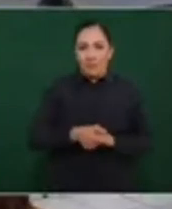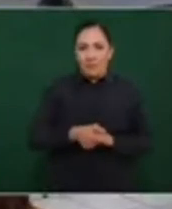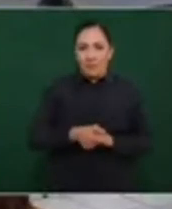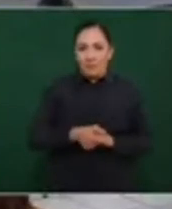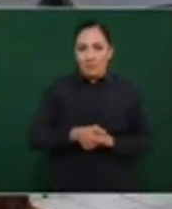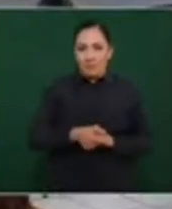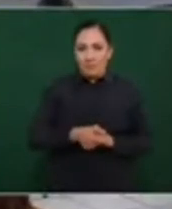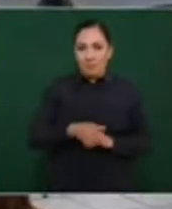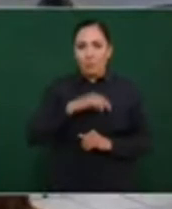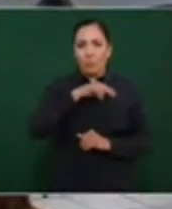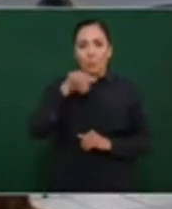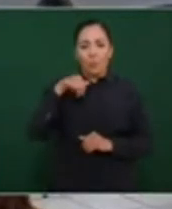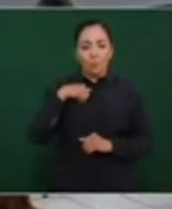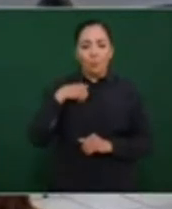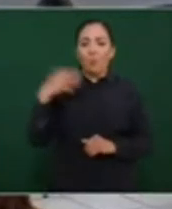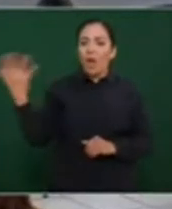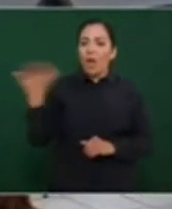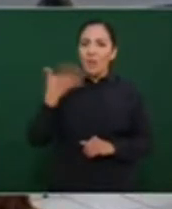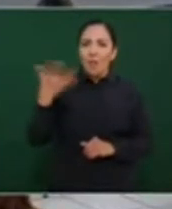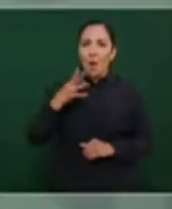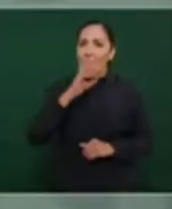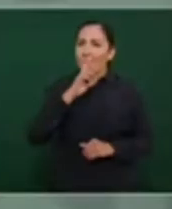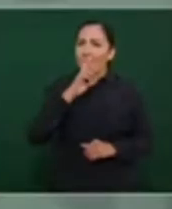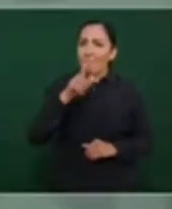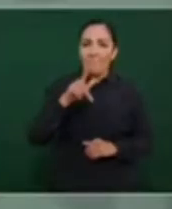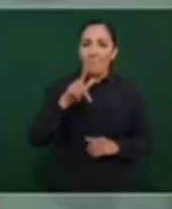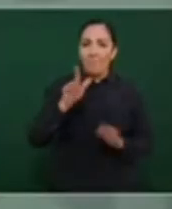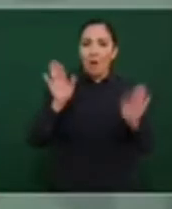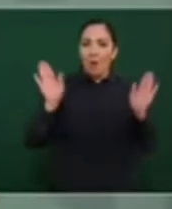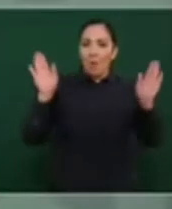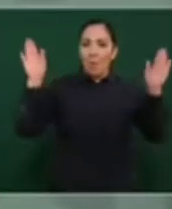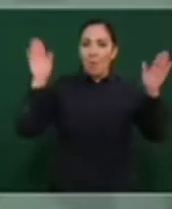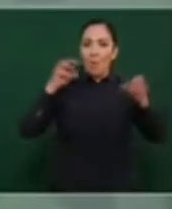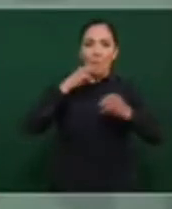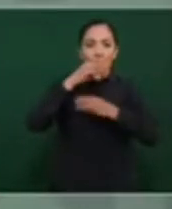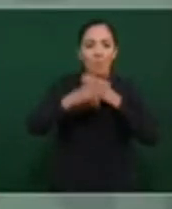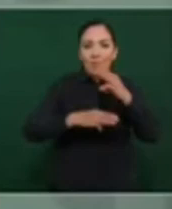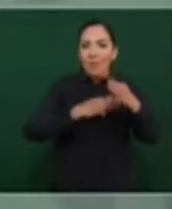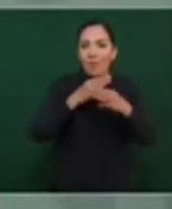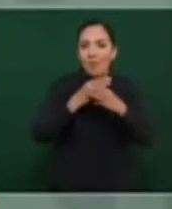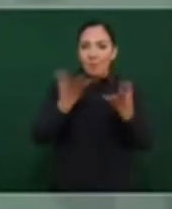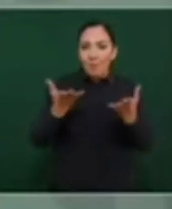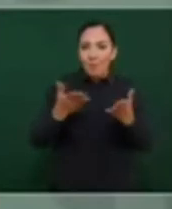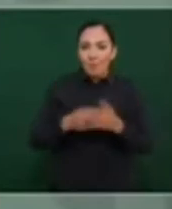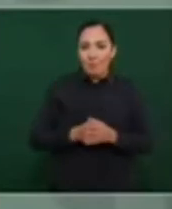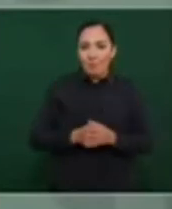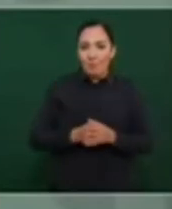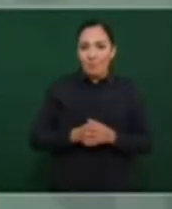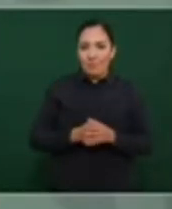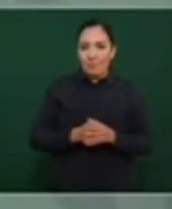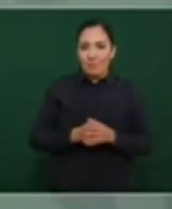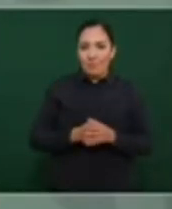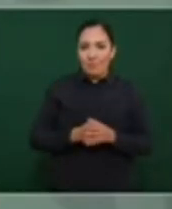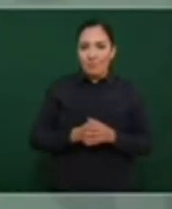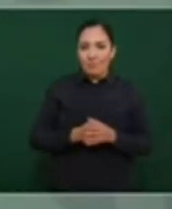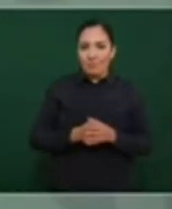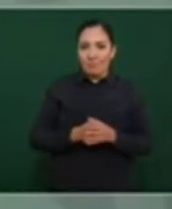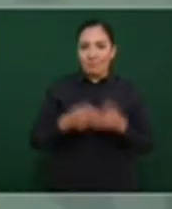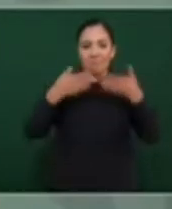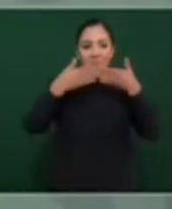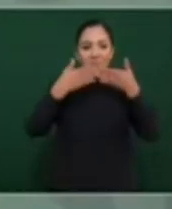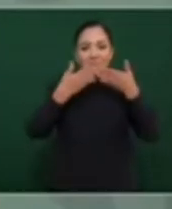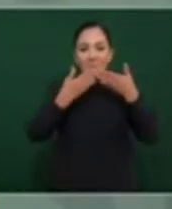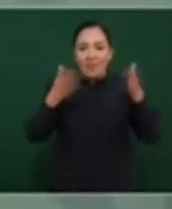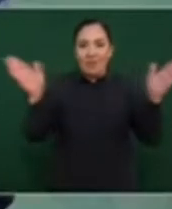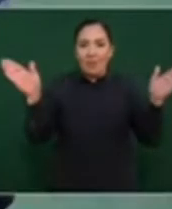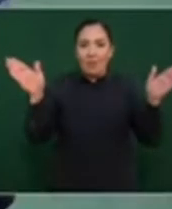Uno de los mejores aeropuertos del mundo se va a inaugurar, sólo hay